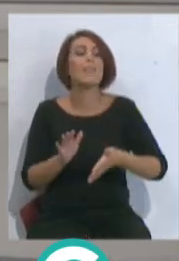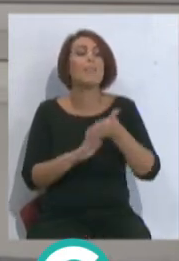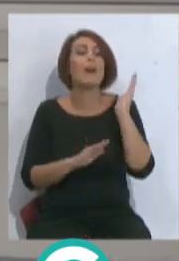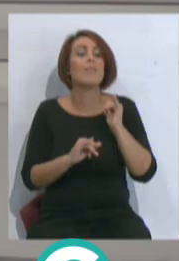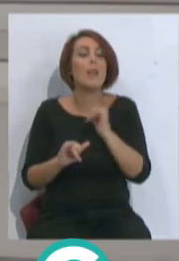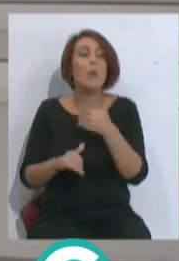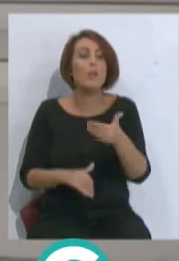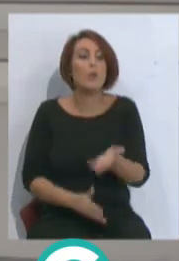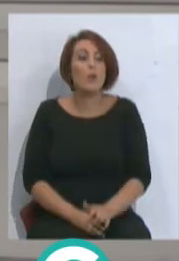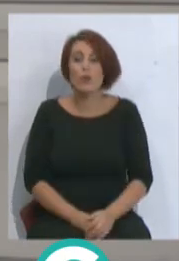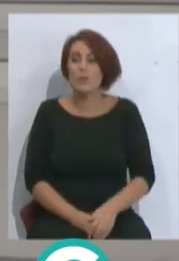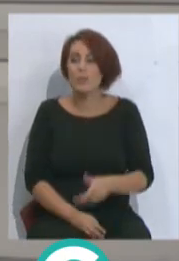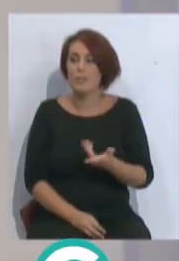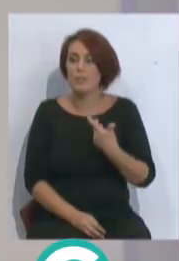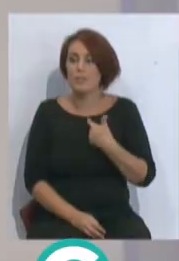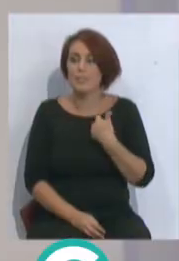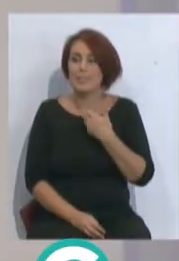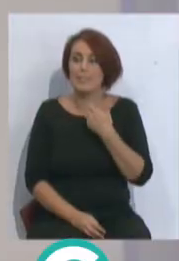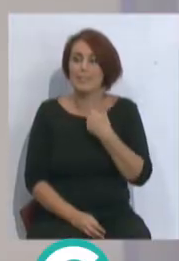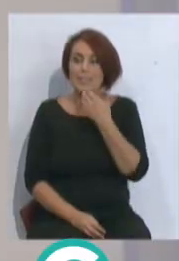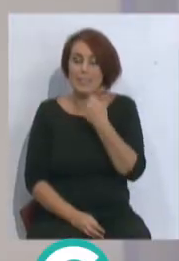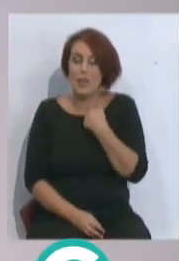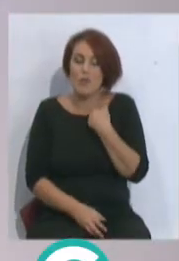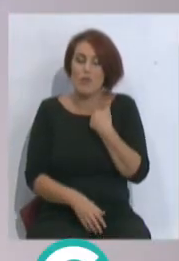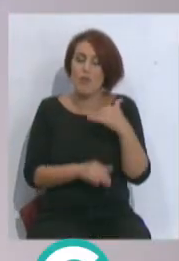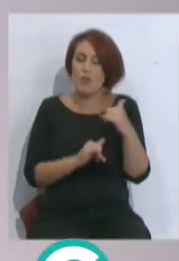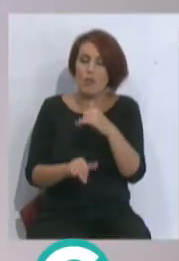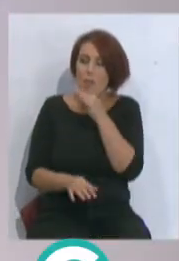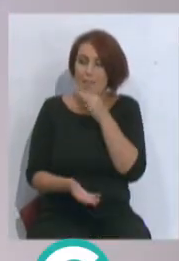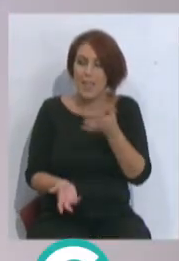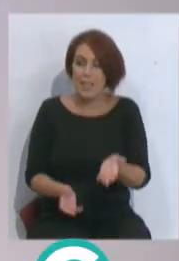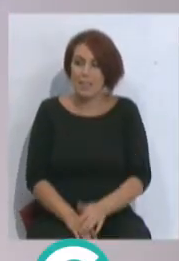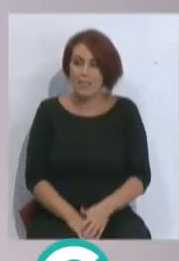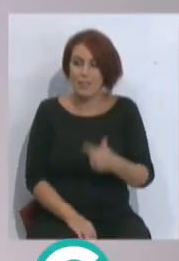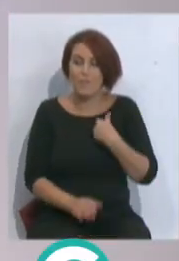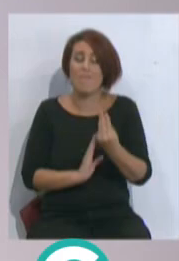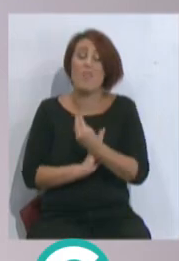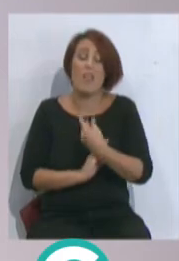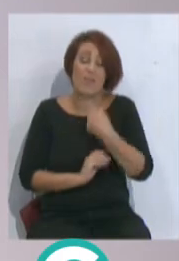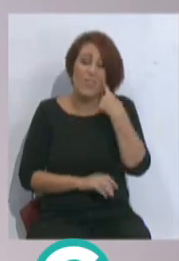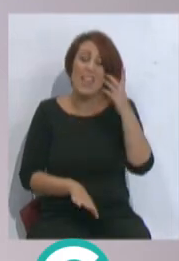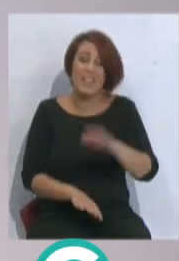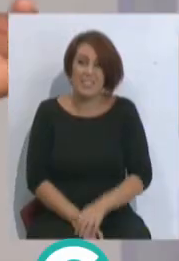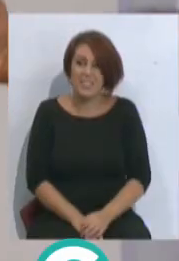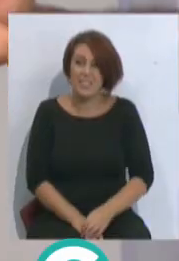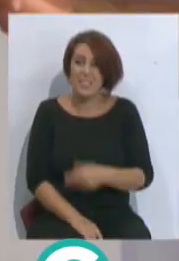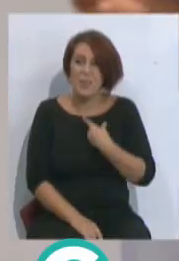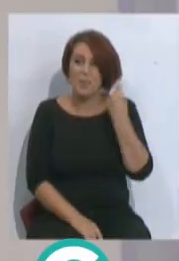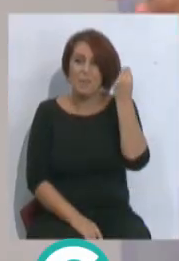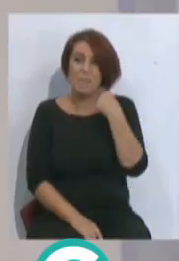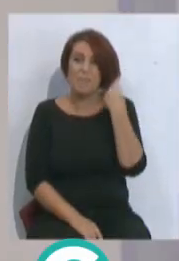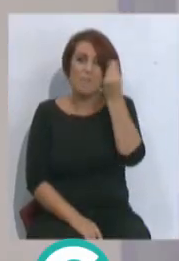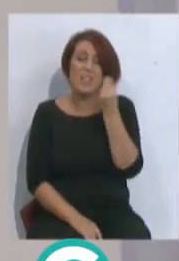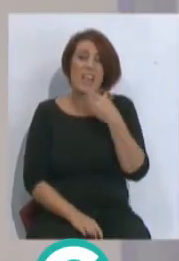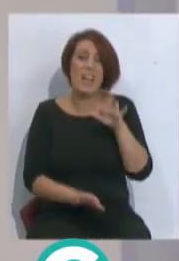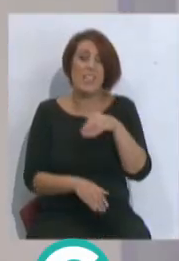Y no sabemos tampoco Hugo, si yo todavía no salgo. A ver si si yo me cuidaba. ¿También se cree que lo va a llamar el Kadi para el